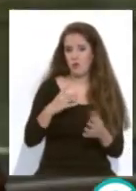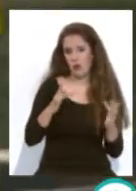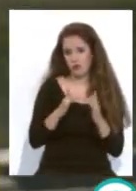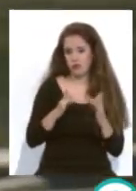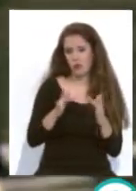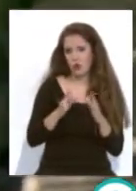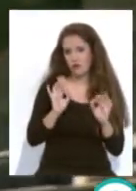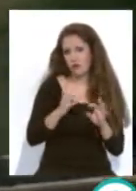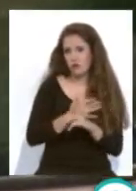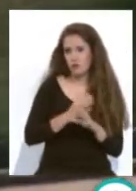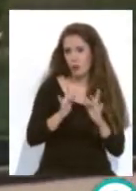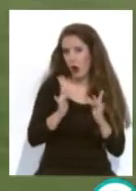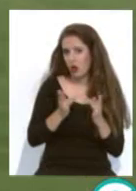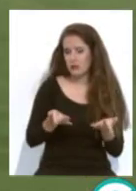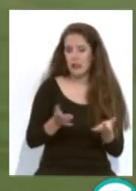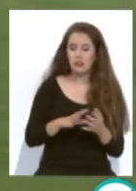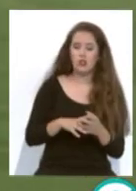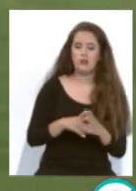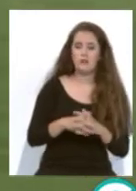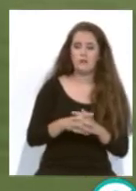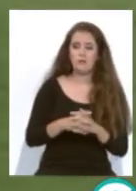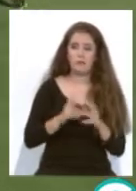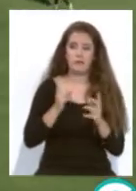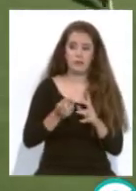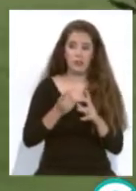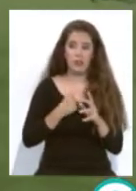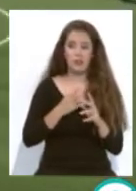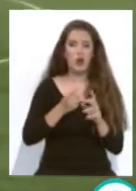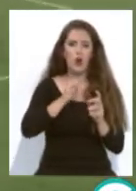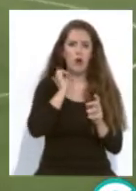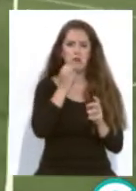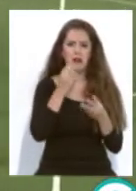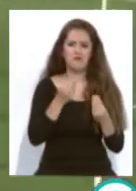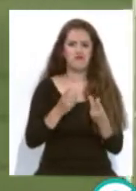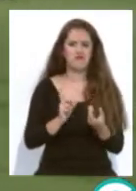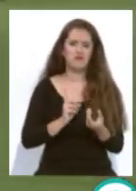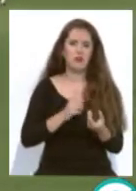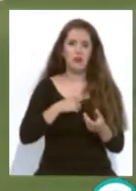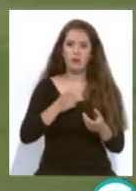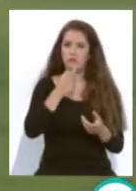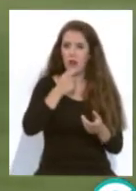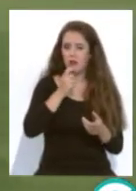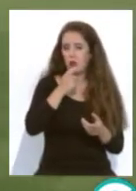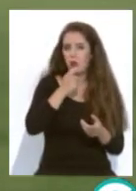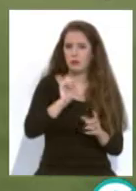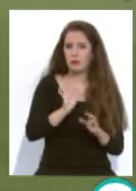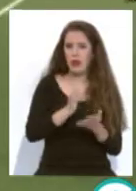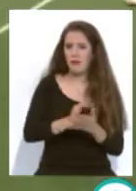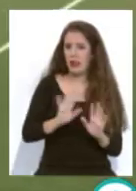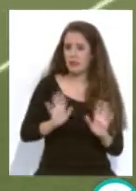y ahí Seth tampoco reclamó demasiado, simplemente el árbitro pita la falta porque no era